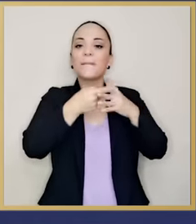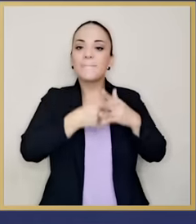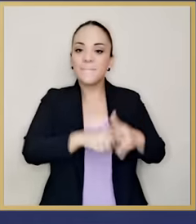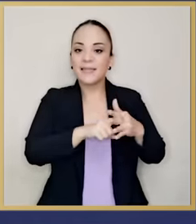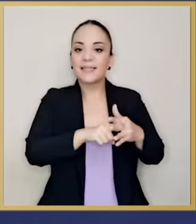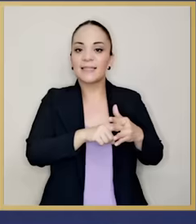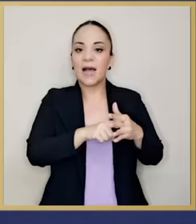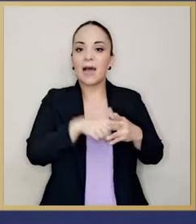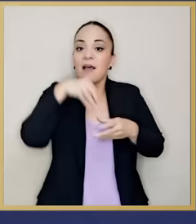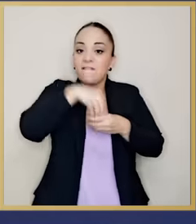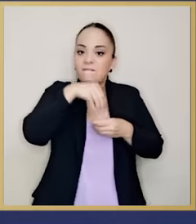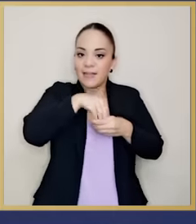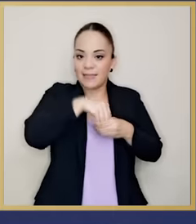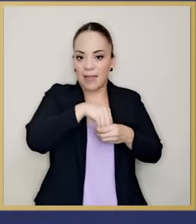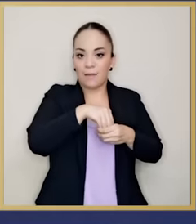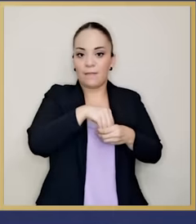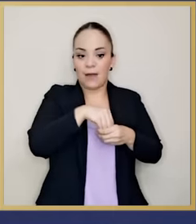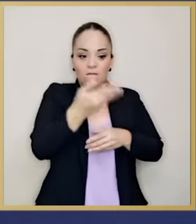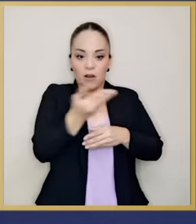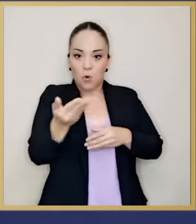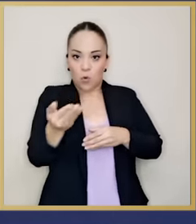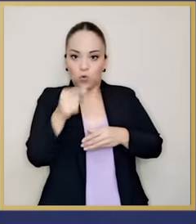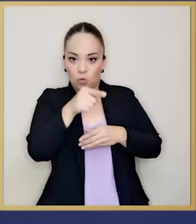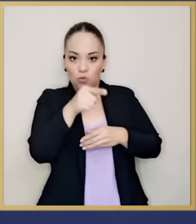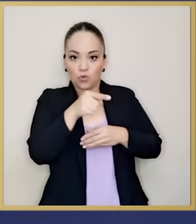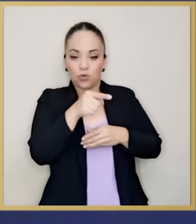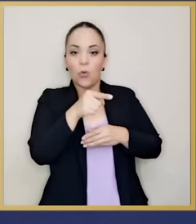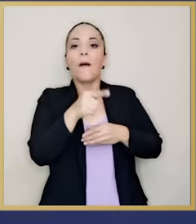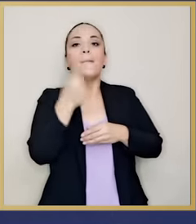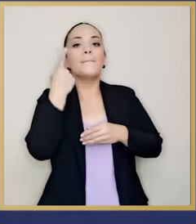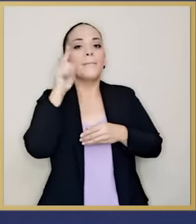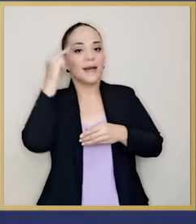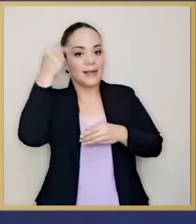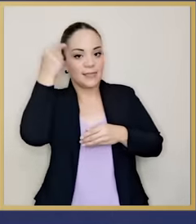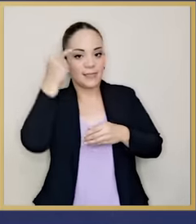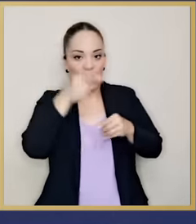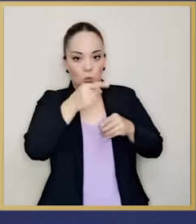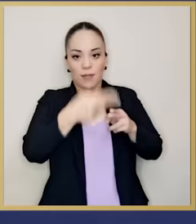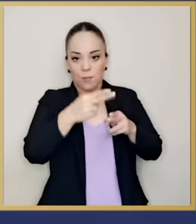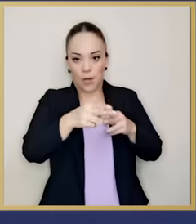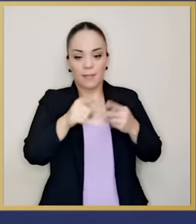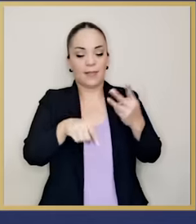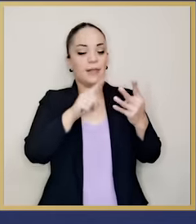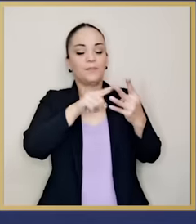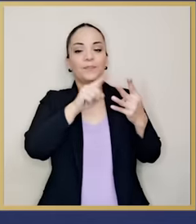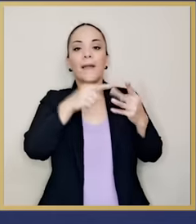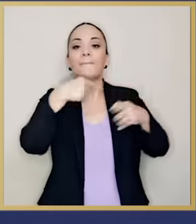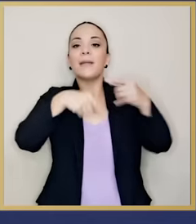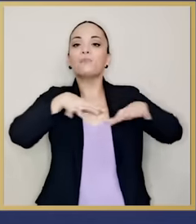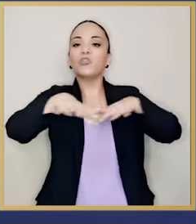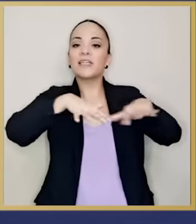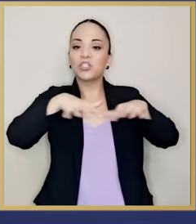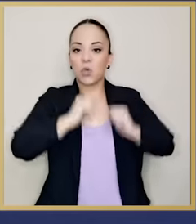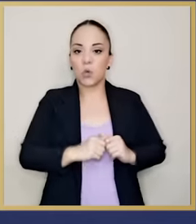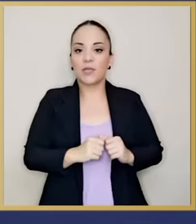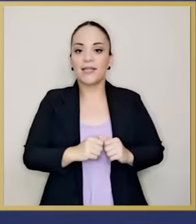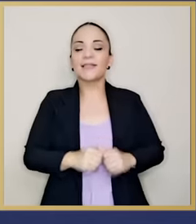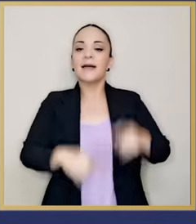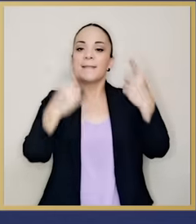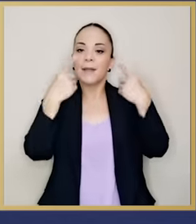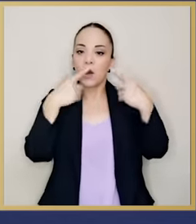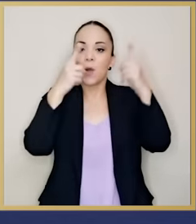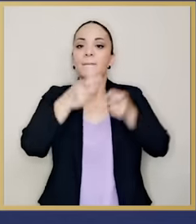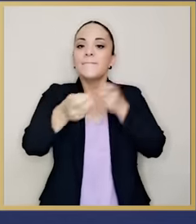vamos a empezar con una reserva de los recursos mineros a favor del Estado temporalmente. Segundo, vamos a tomar acciones para que se